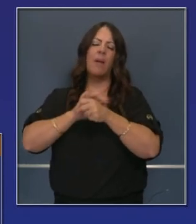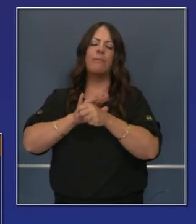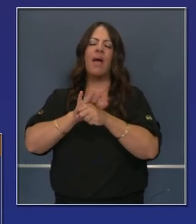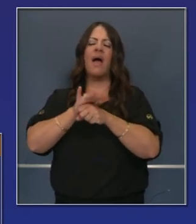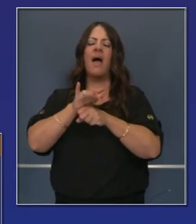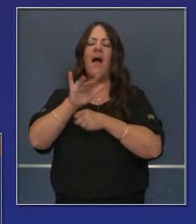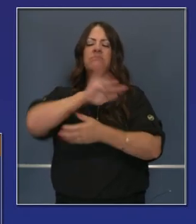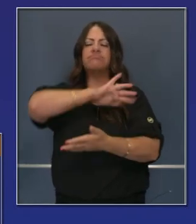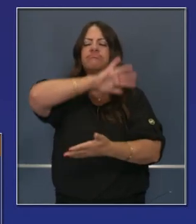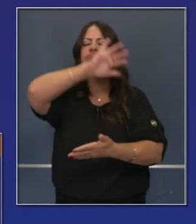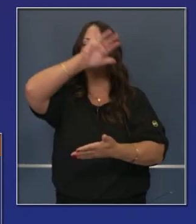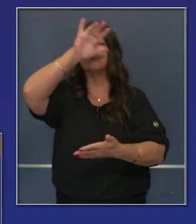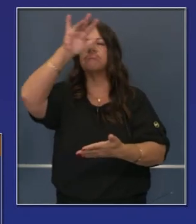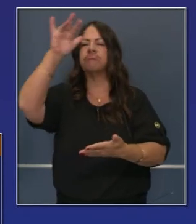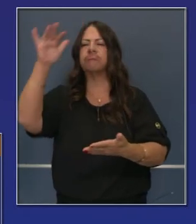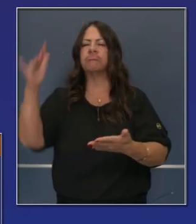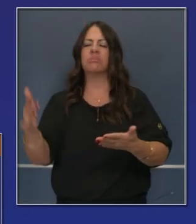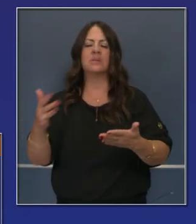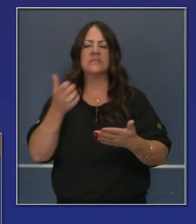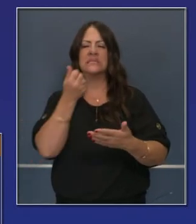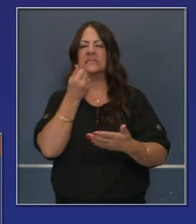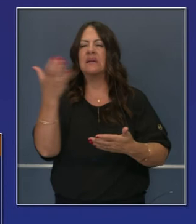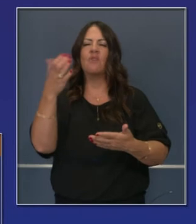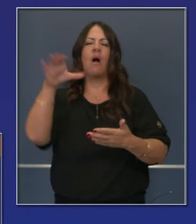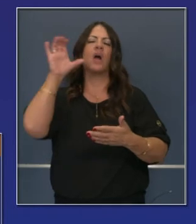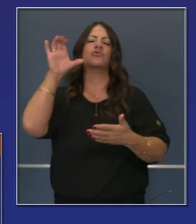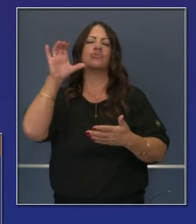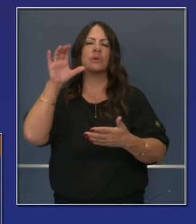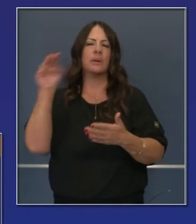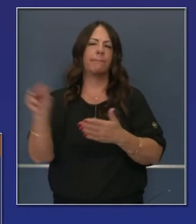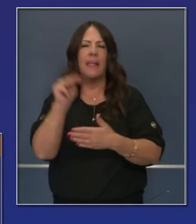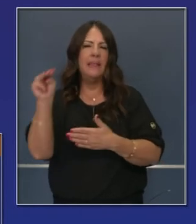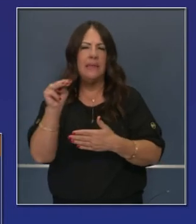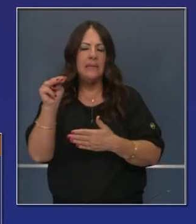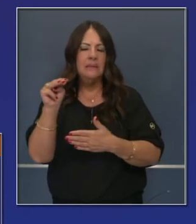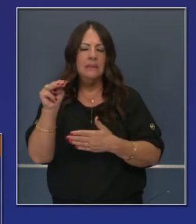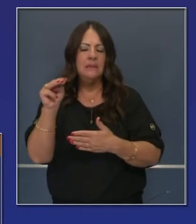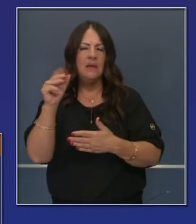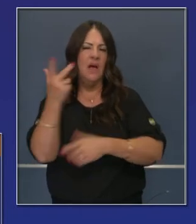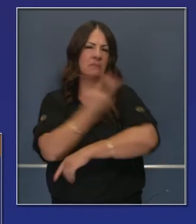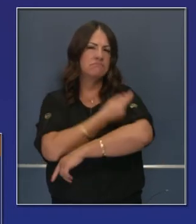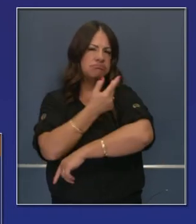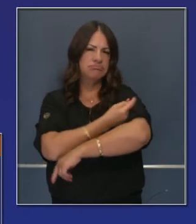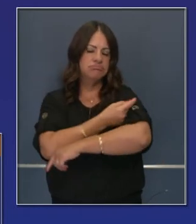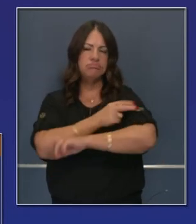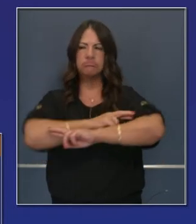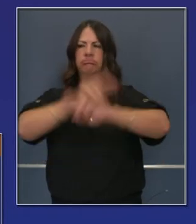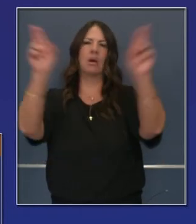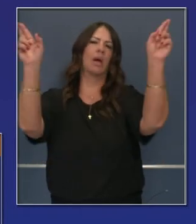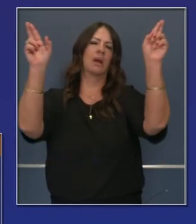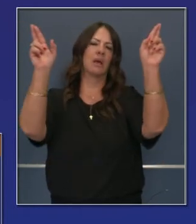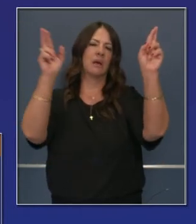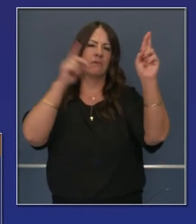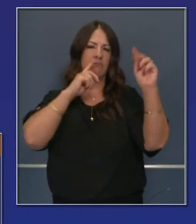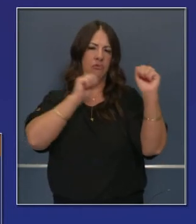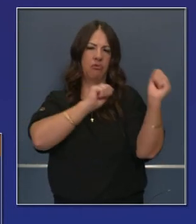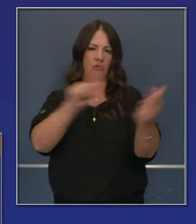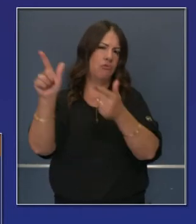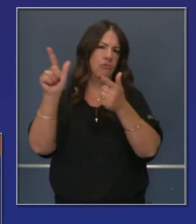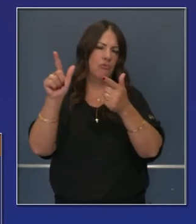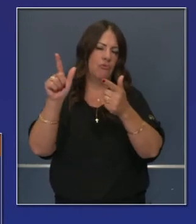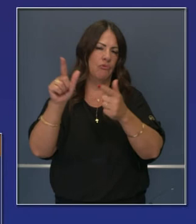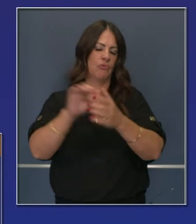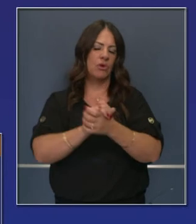decenas de millones o tal vez cientos de millones de dosis de vacuna que